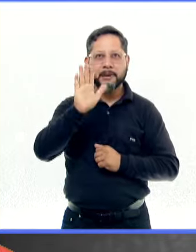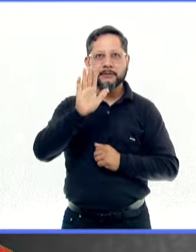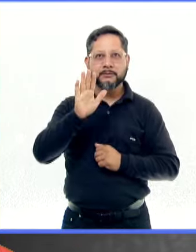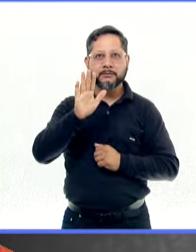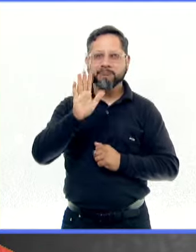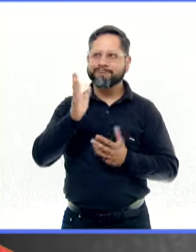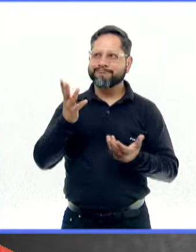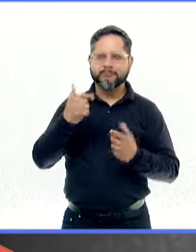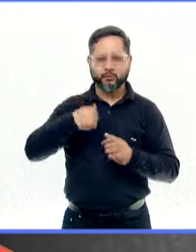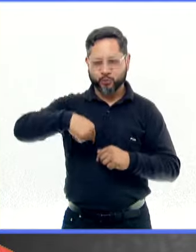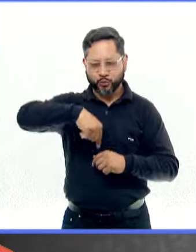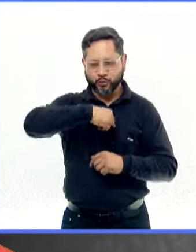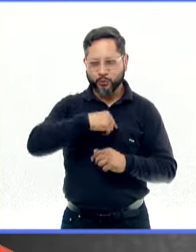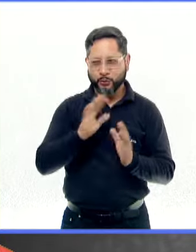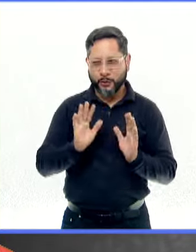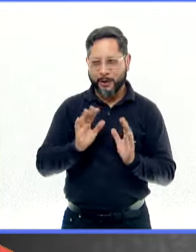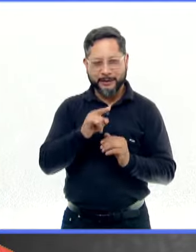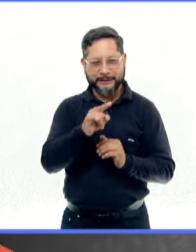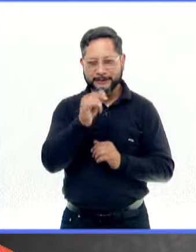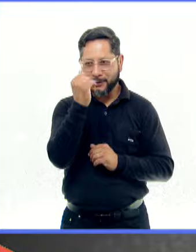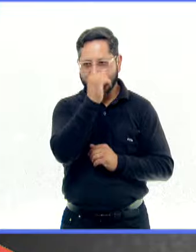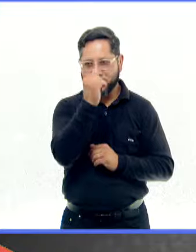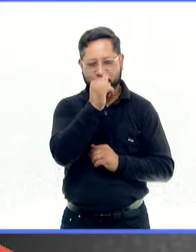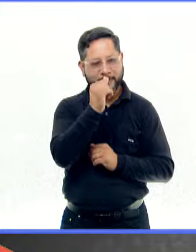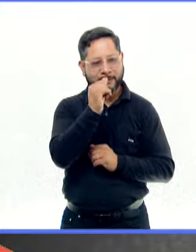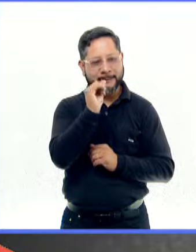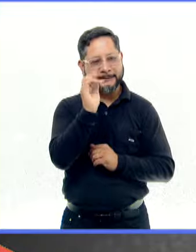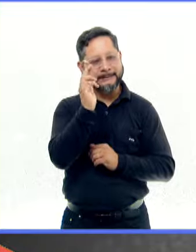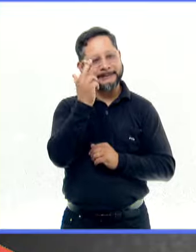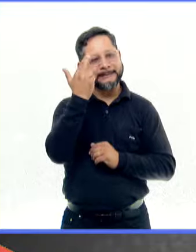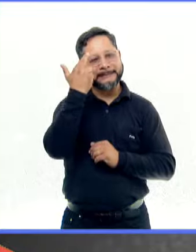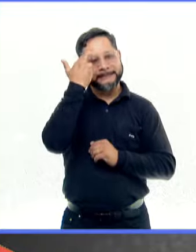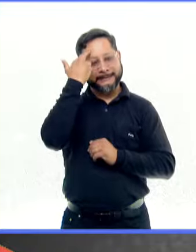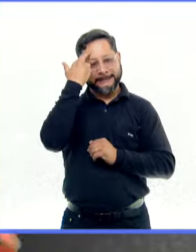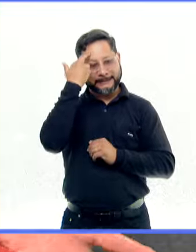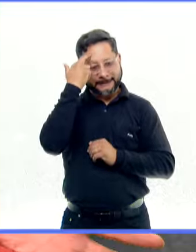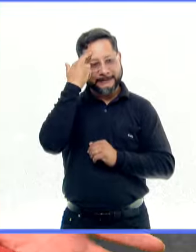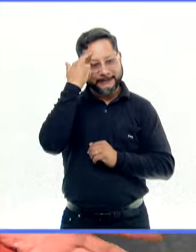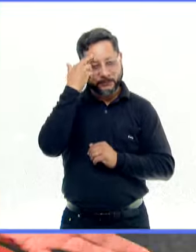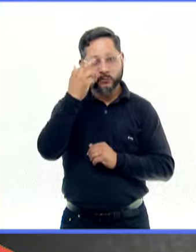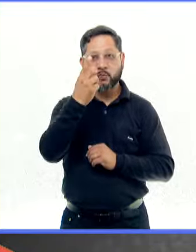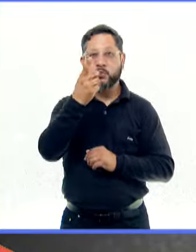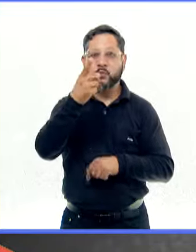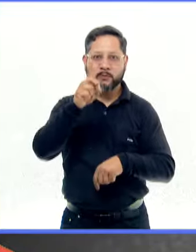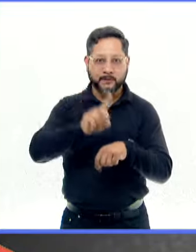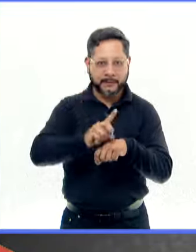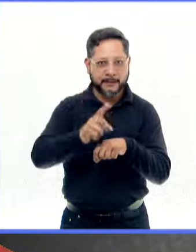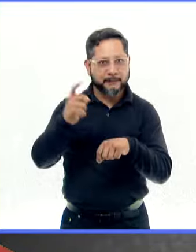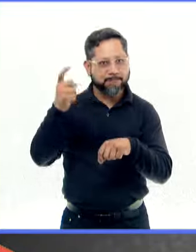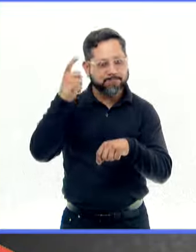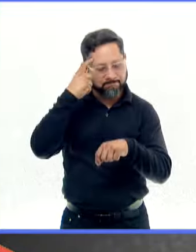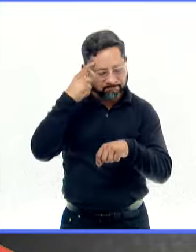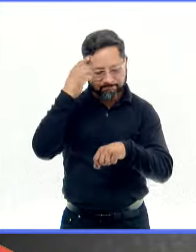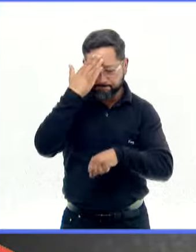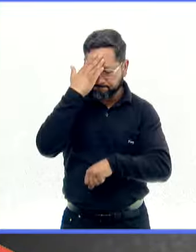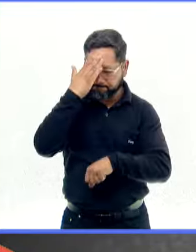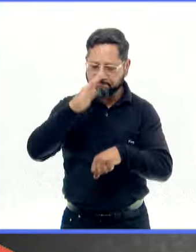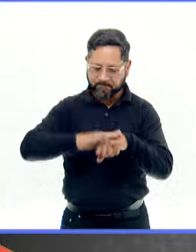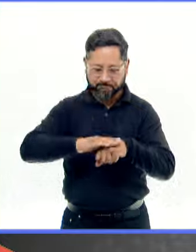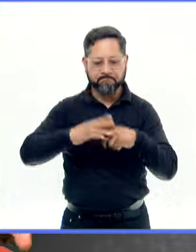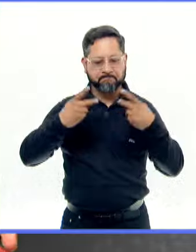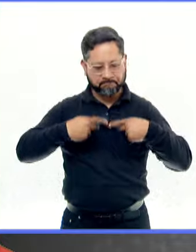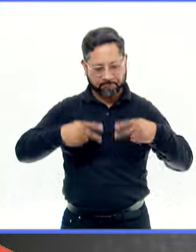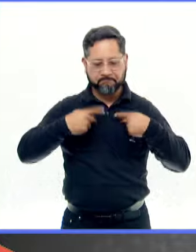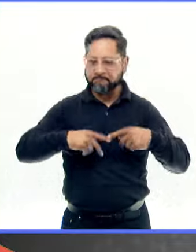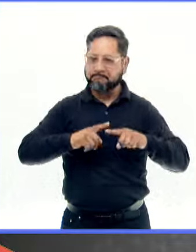nosotros, que trabajamos dentro del espectro, es recordarnos que tenemos que hacer un día para concienciar, ¿no? O sea, para ser consciente que hay personas